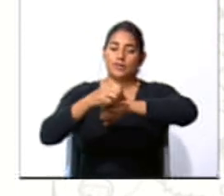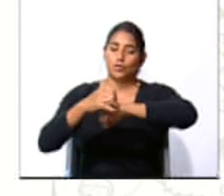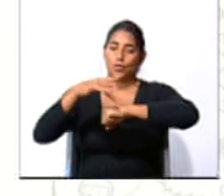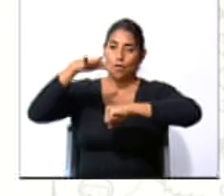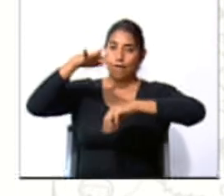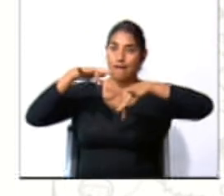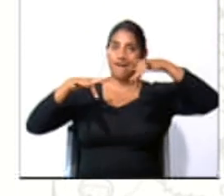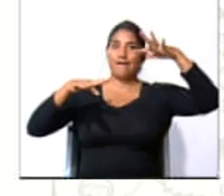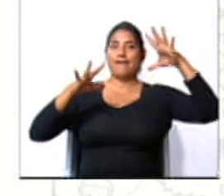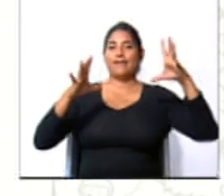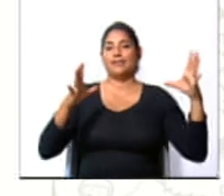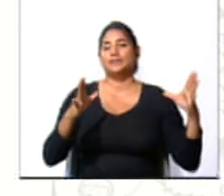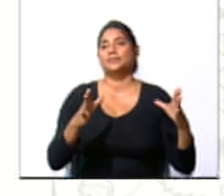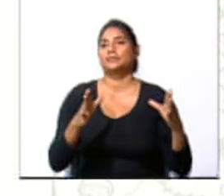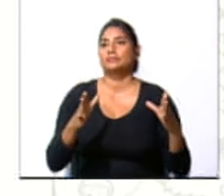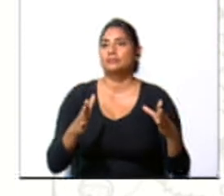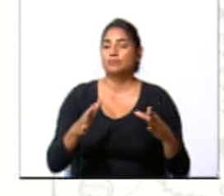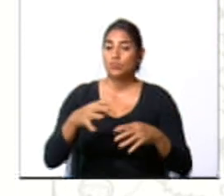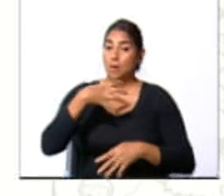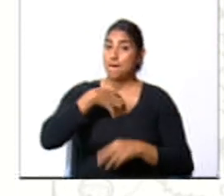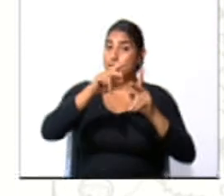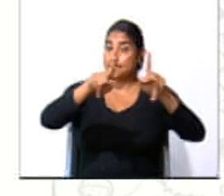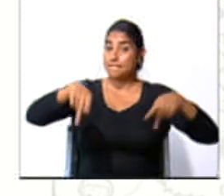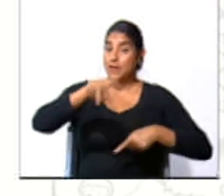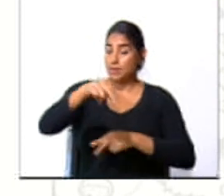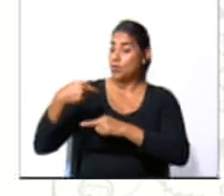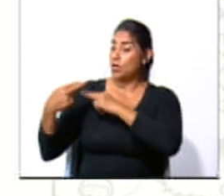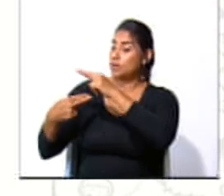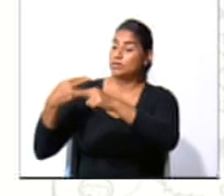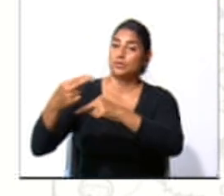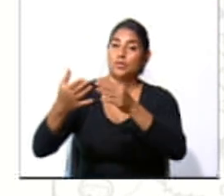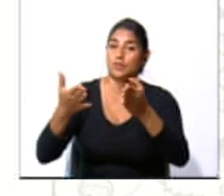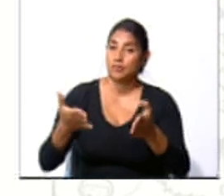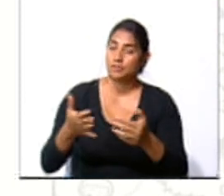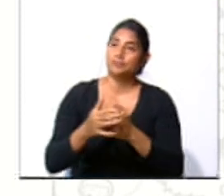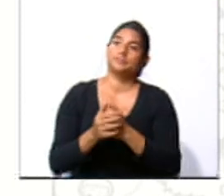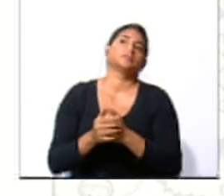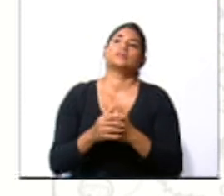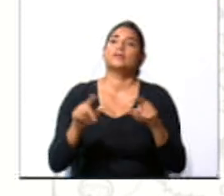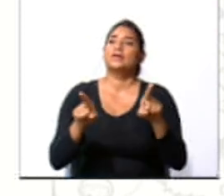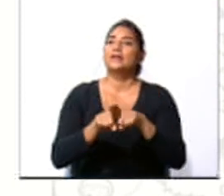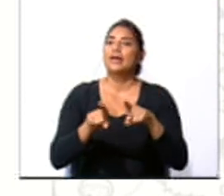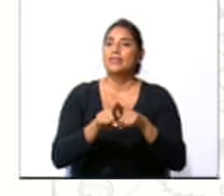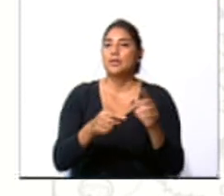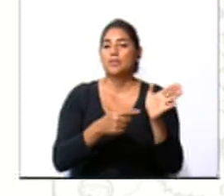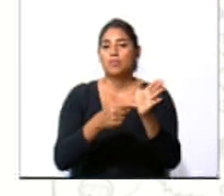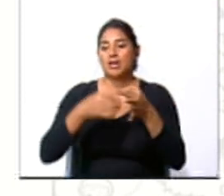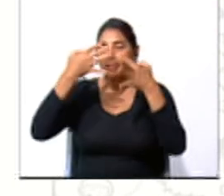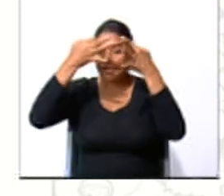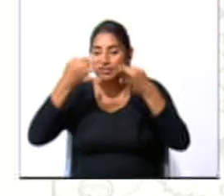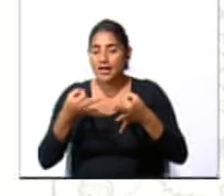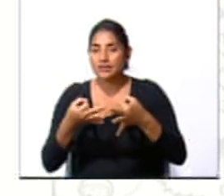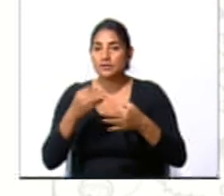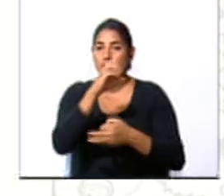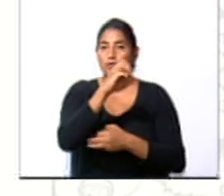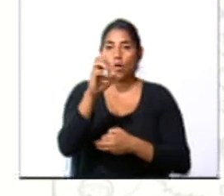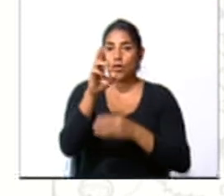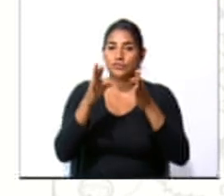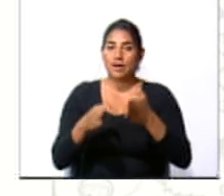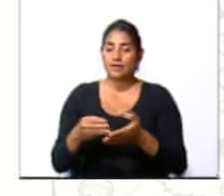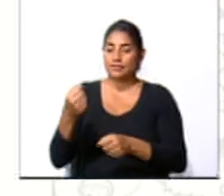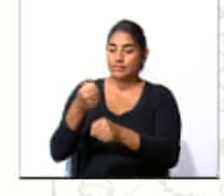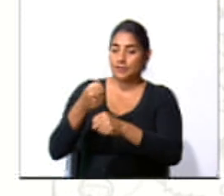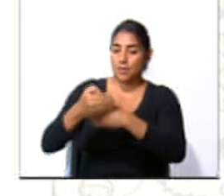arquitectónica, un patrimonio histórico y destaca la decisión de los costarricenses por